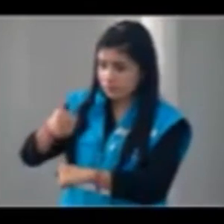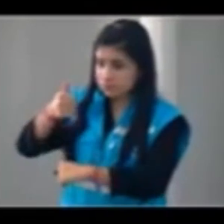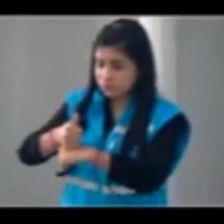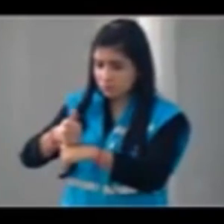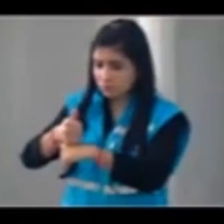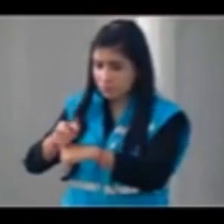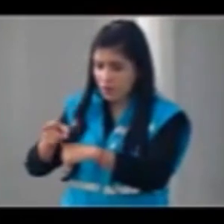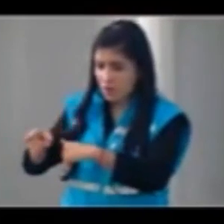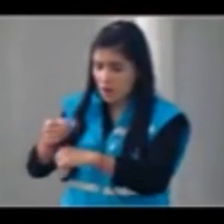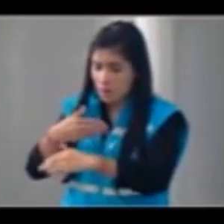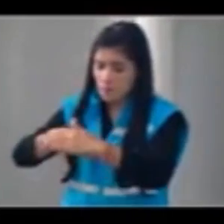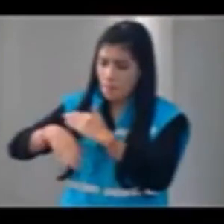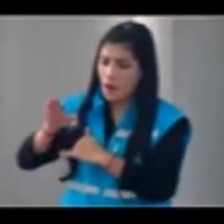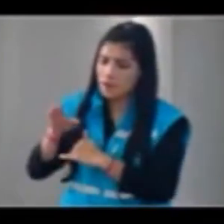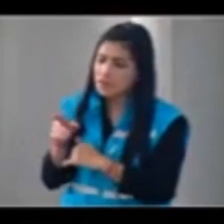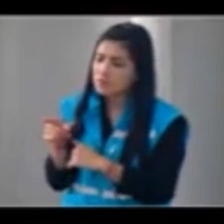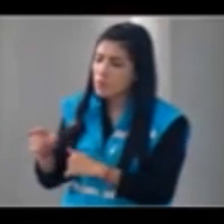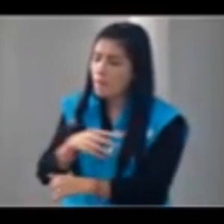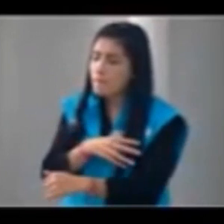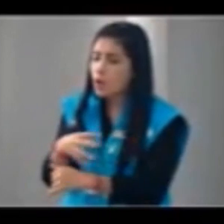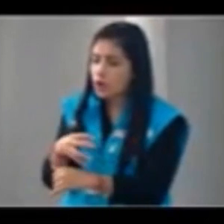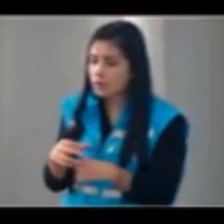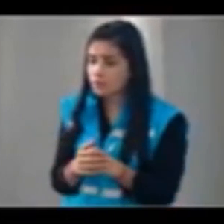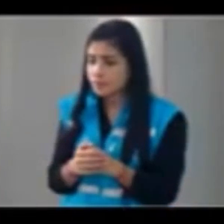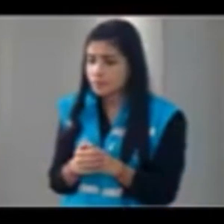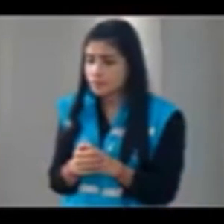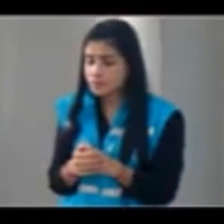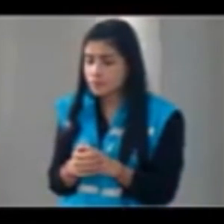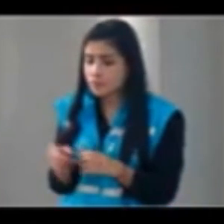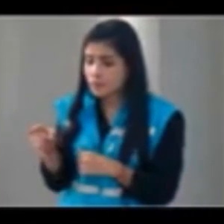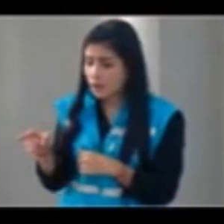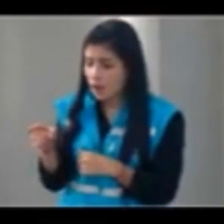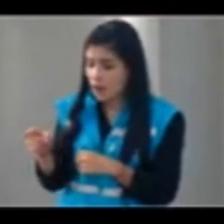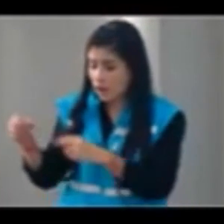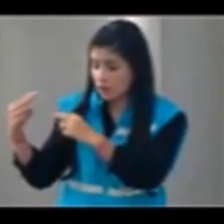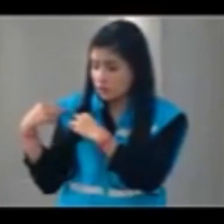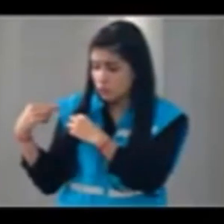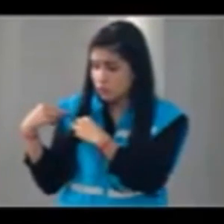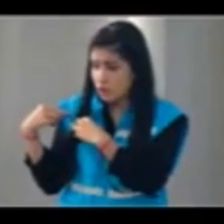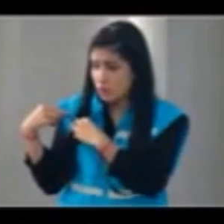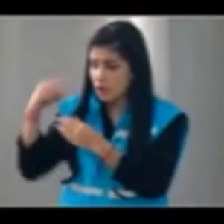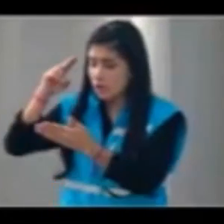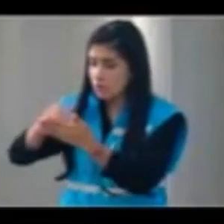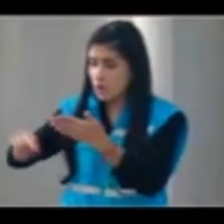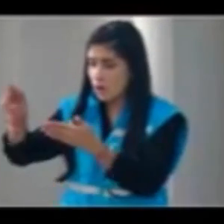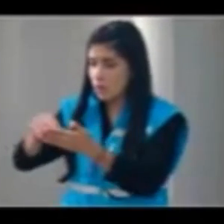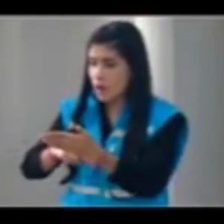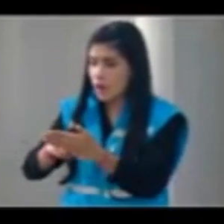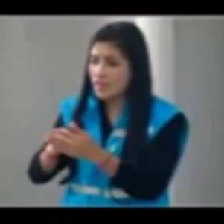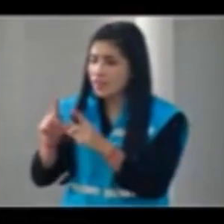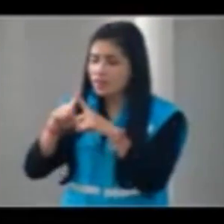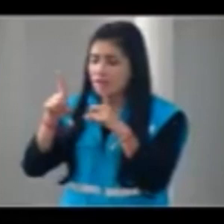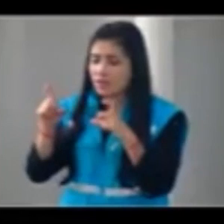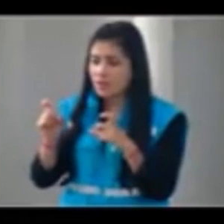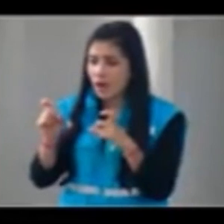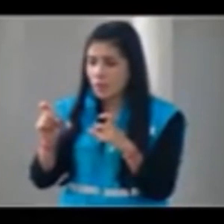algunas de esas personas porque dicen que la función de este señor pues finalmente termina siendo censurar y condicionar los temas del noticiero. Entonces